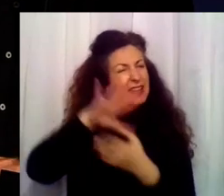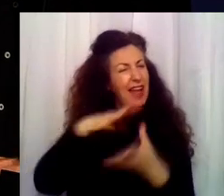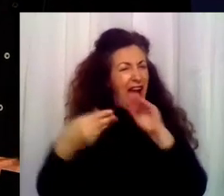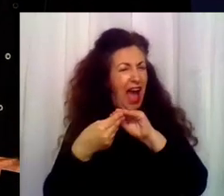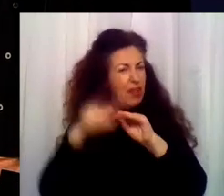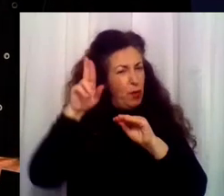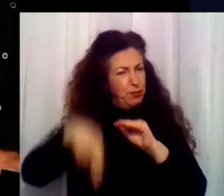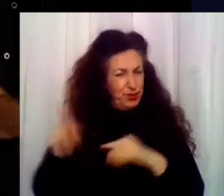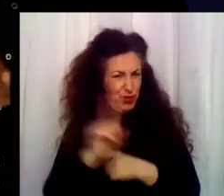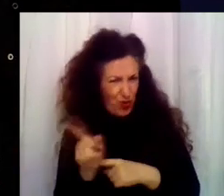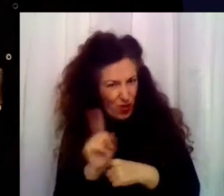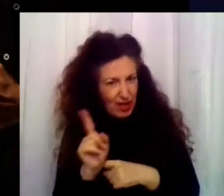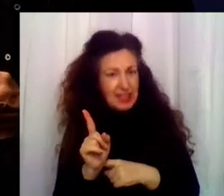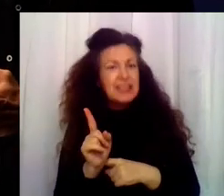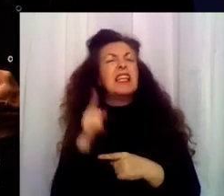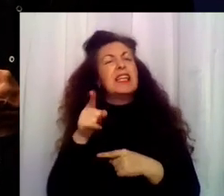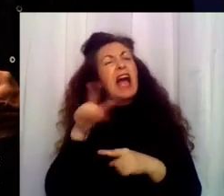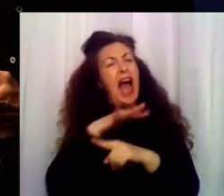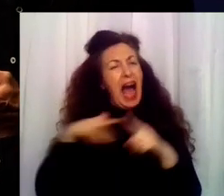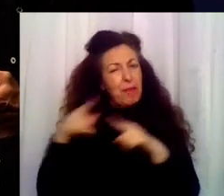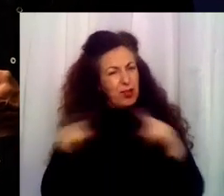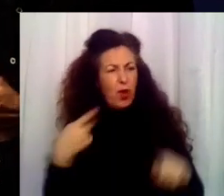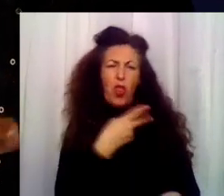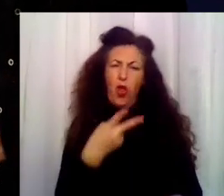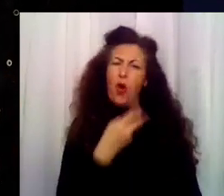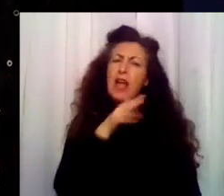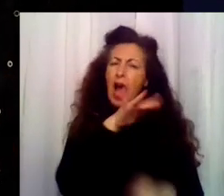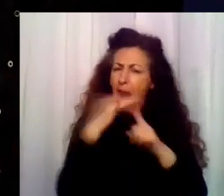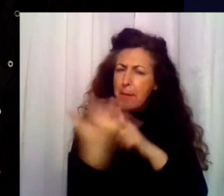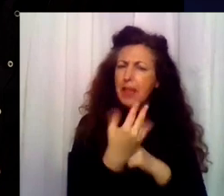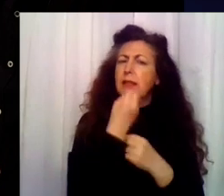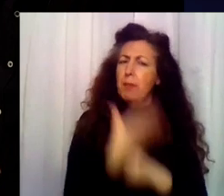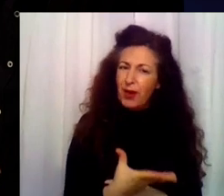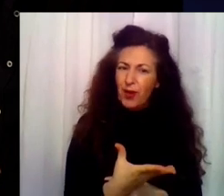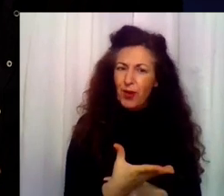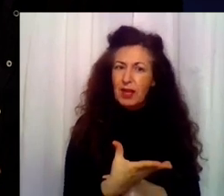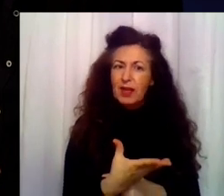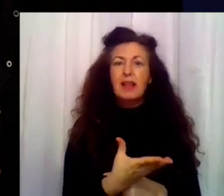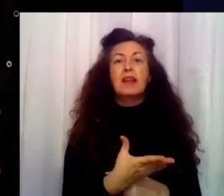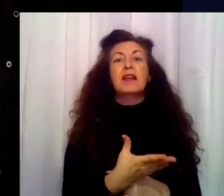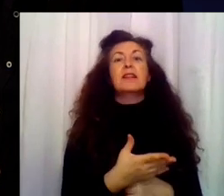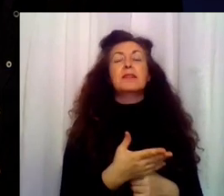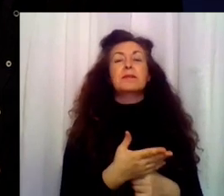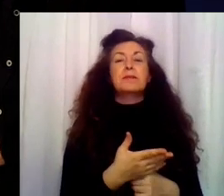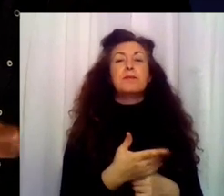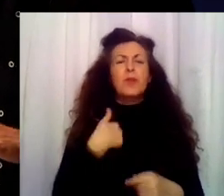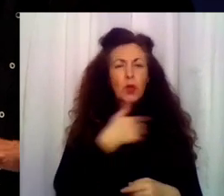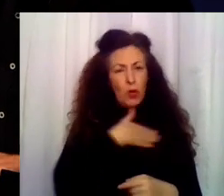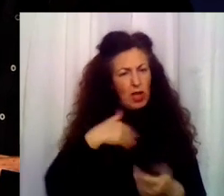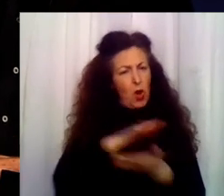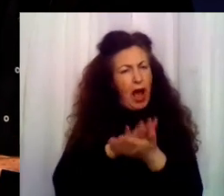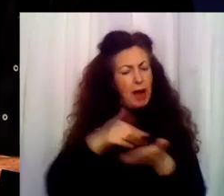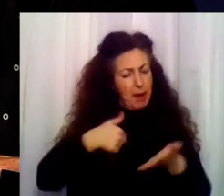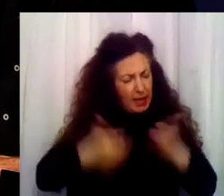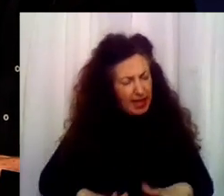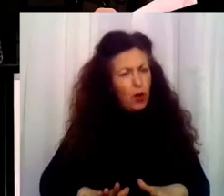que lo que hizo ella está más justificado que lo nuestro. No, en absoluto. Por eso ella está también aquí. Bueno, yo quisiera hablar con mi